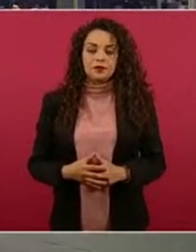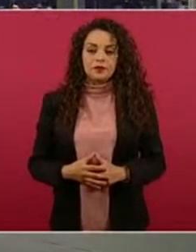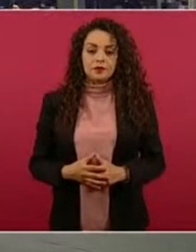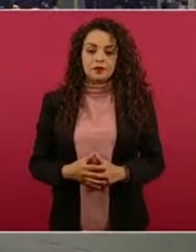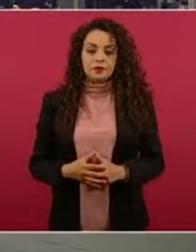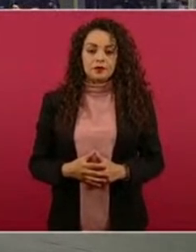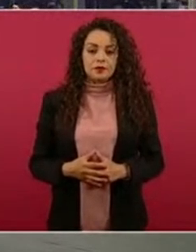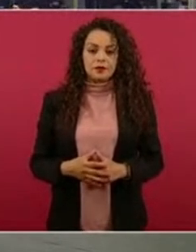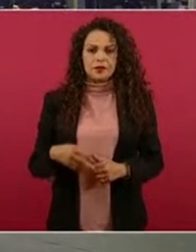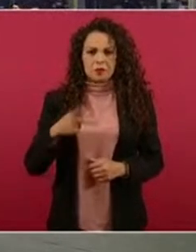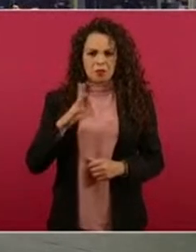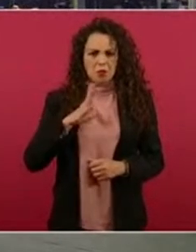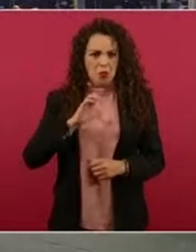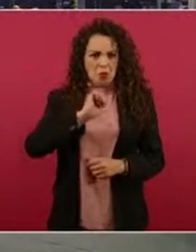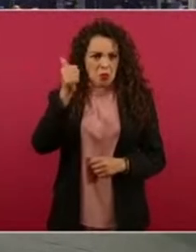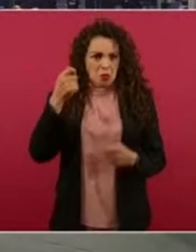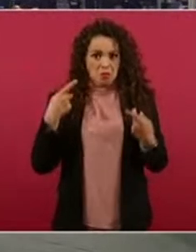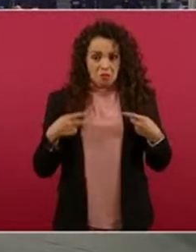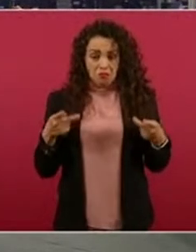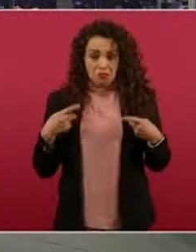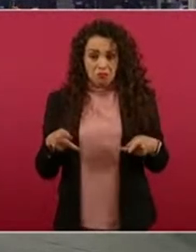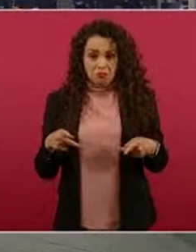Pero hay otros ahí. Nexos.